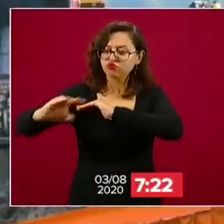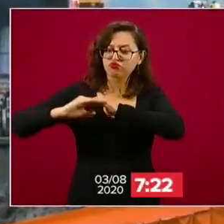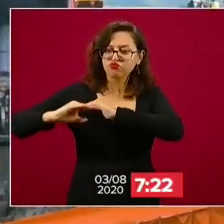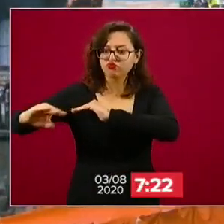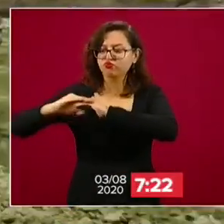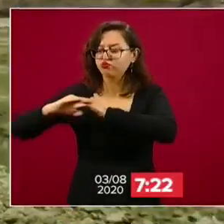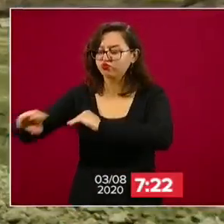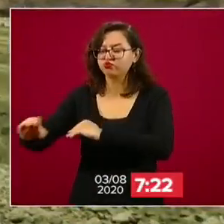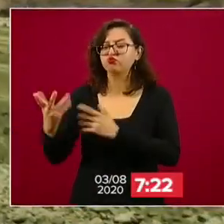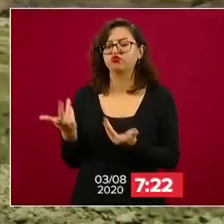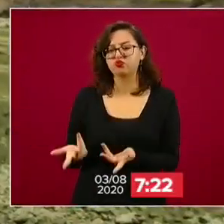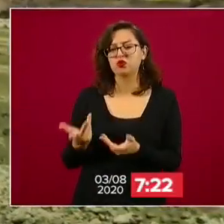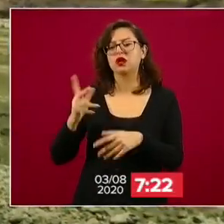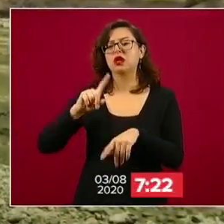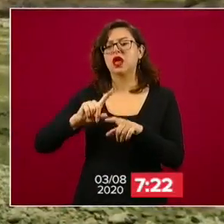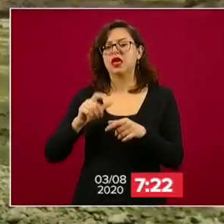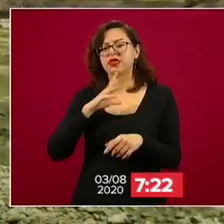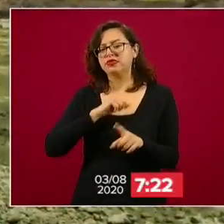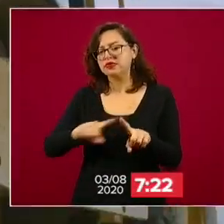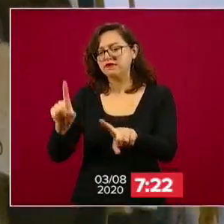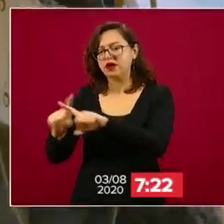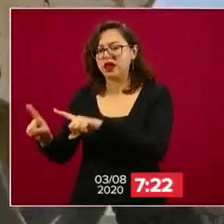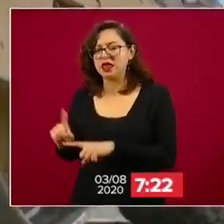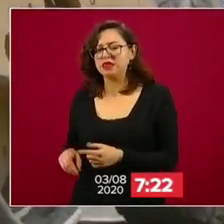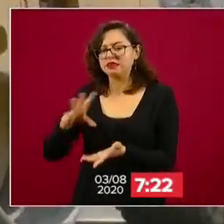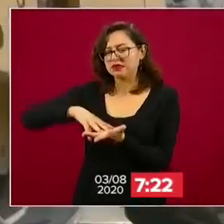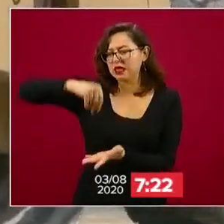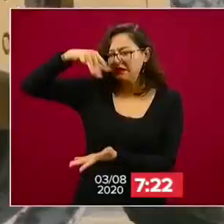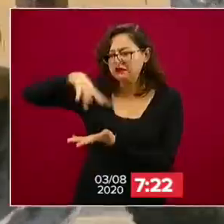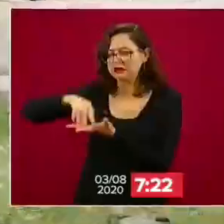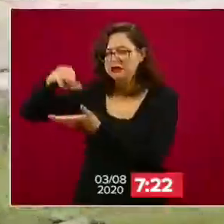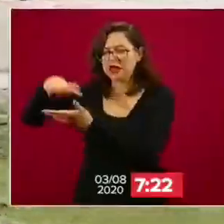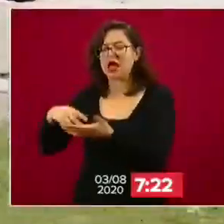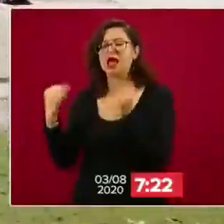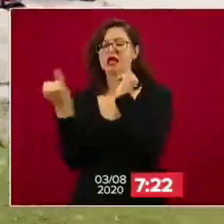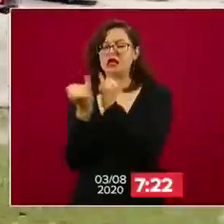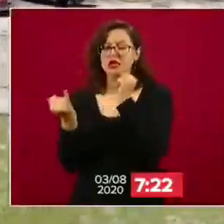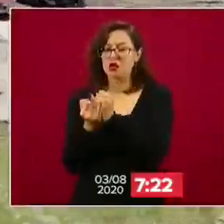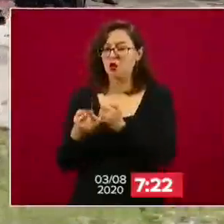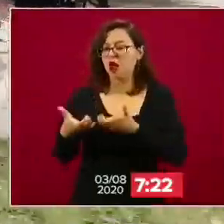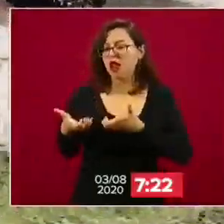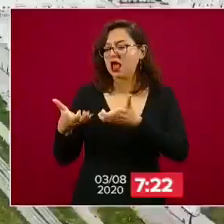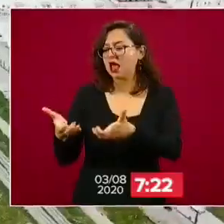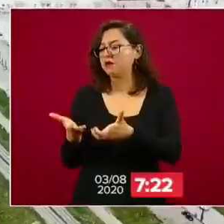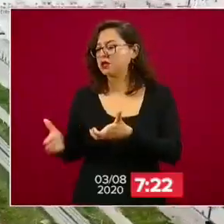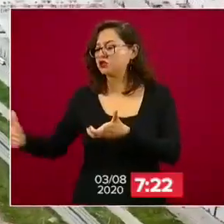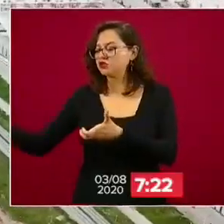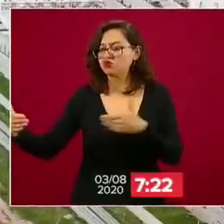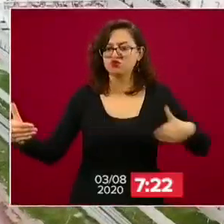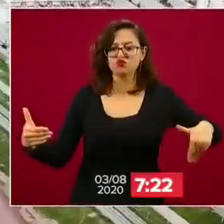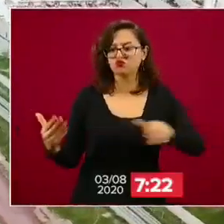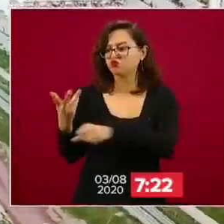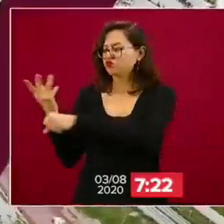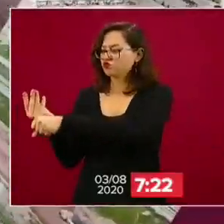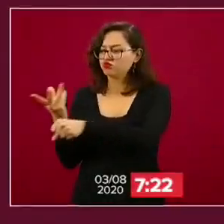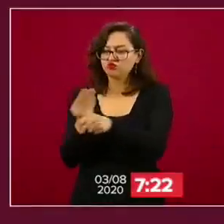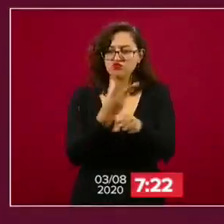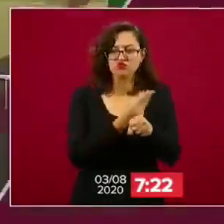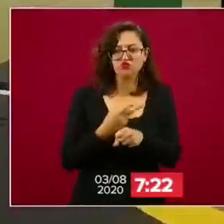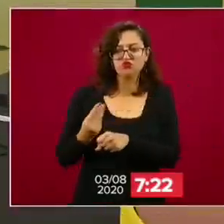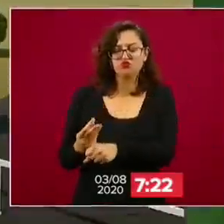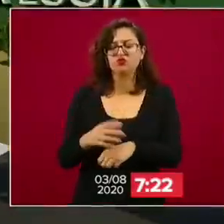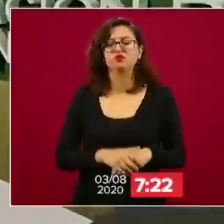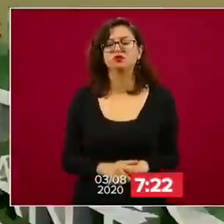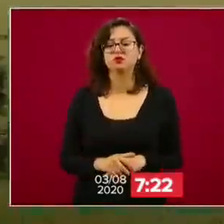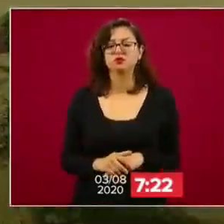una mezcla de material producto de banco y tesontle, así como el mantenimiento y construcción de los caminos provisionales correspondientes al nuevo trazo.